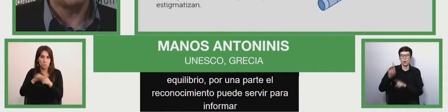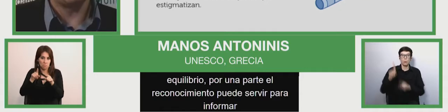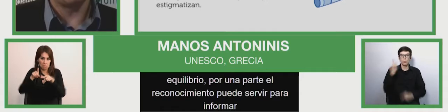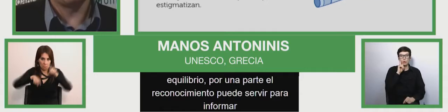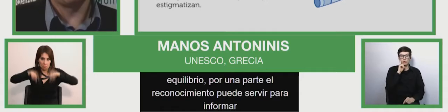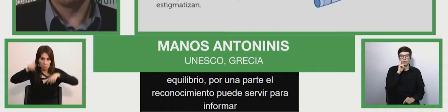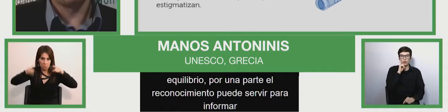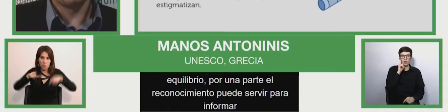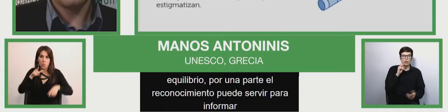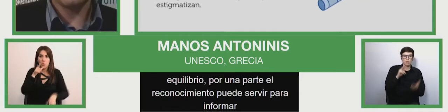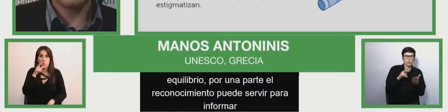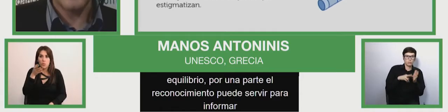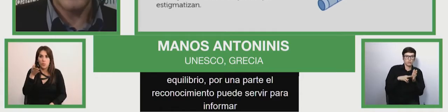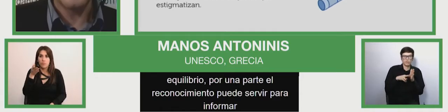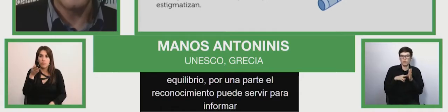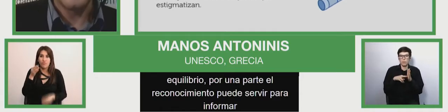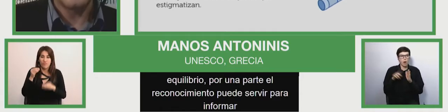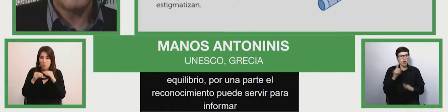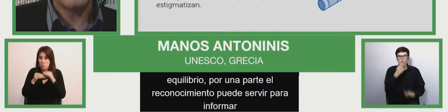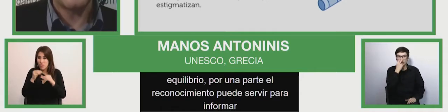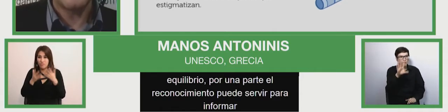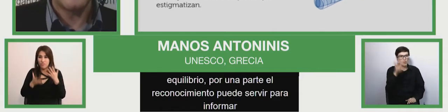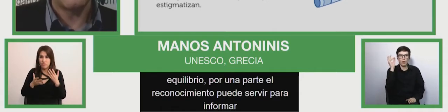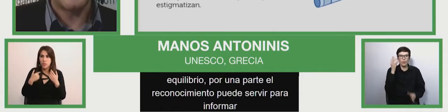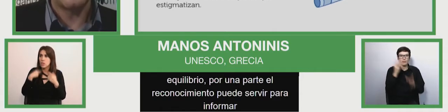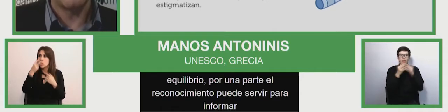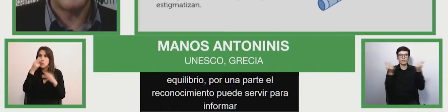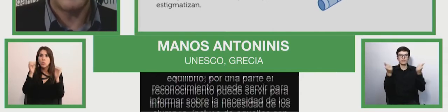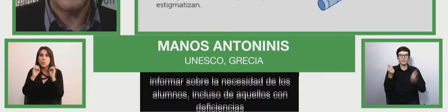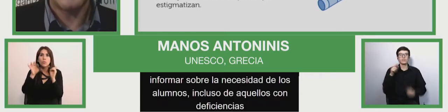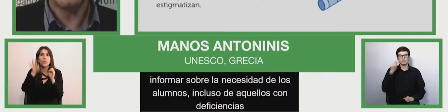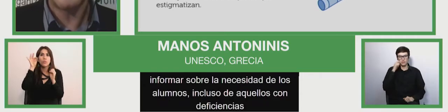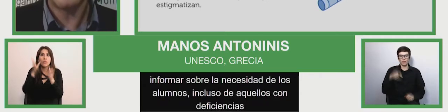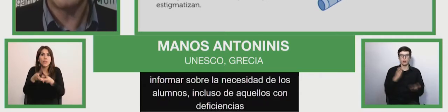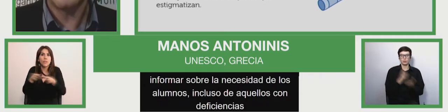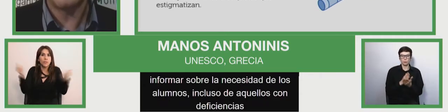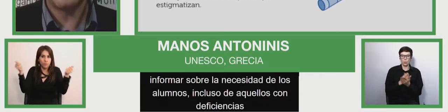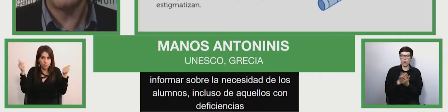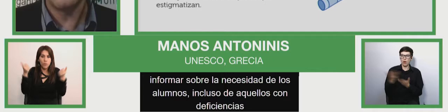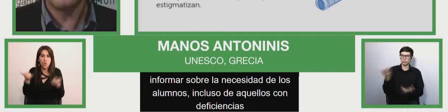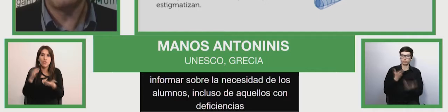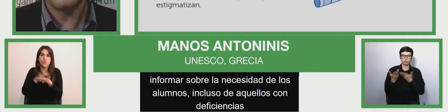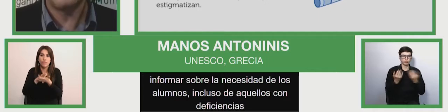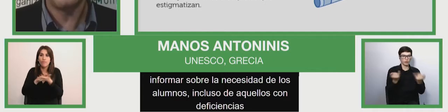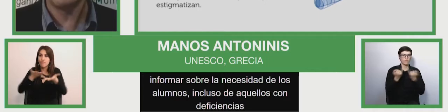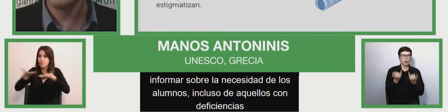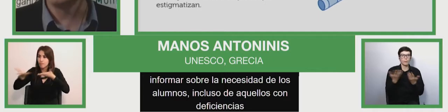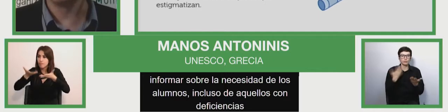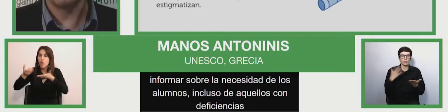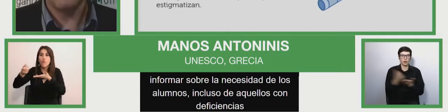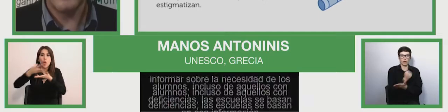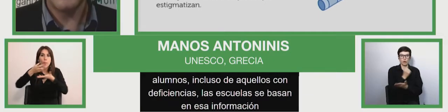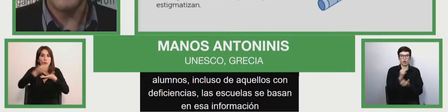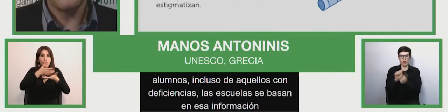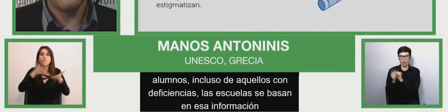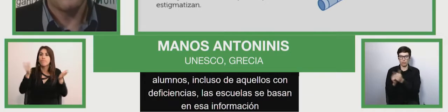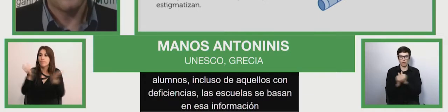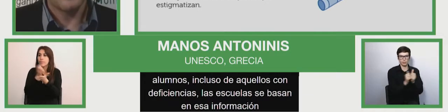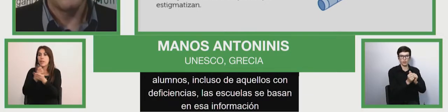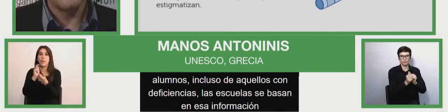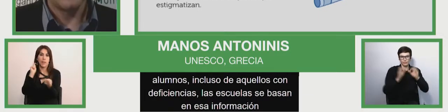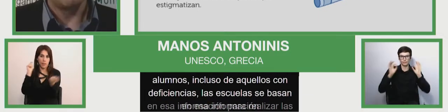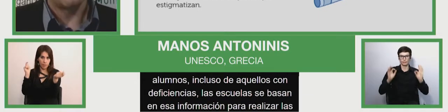invisibles. Las escuelas se basan en esa información para realizar las adaptaciones específicas correspondientes.